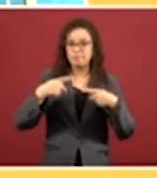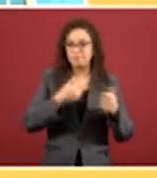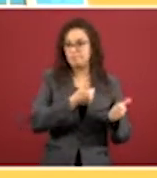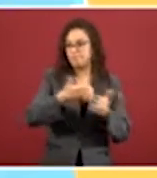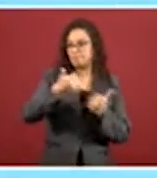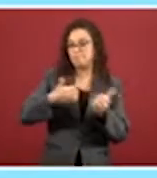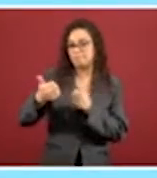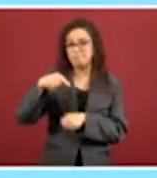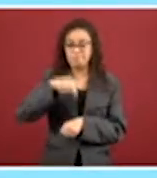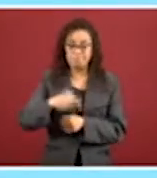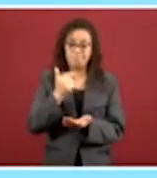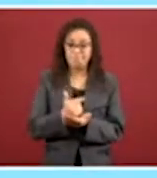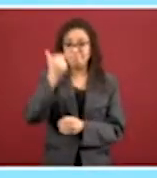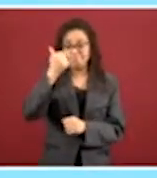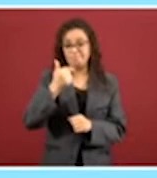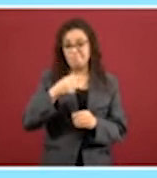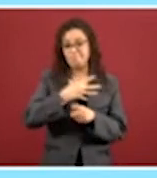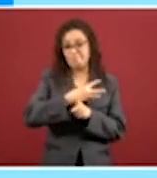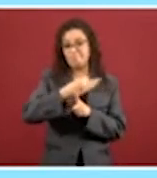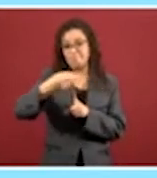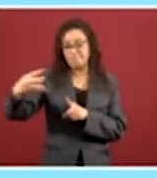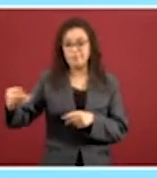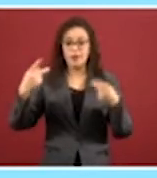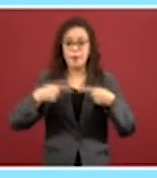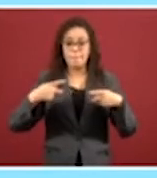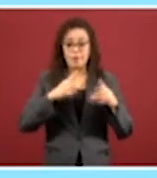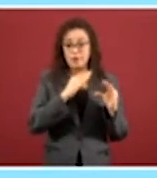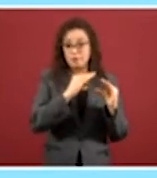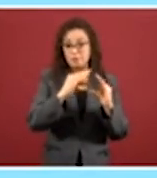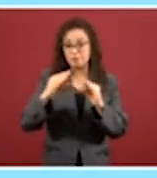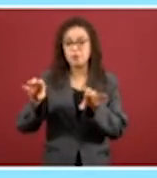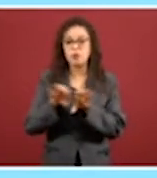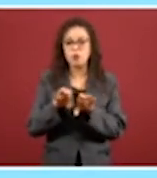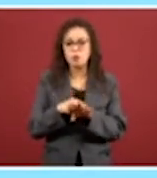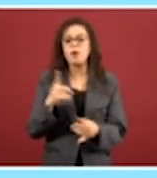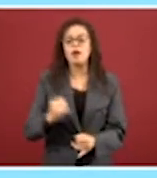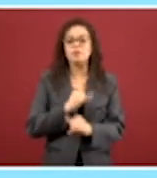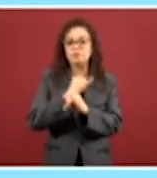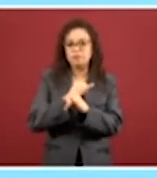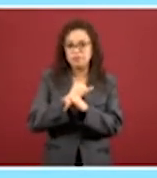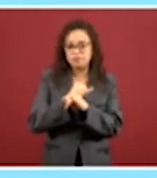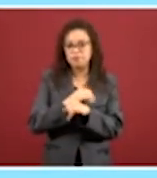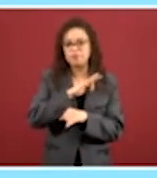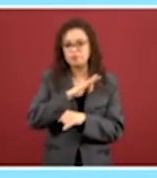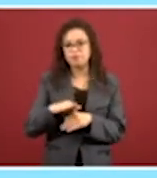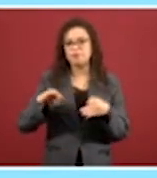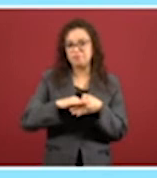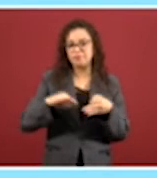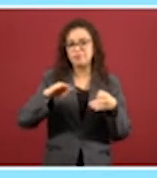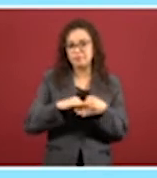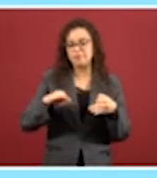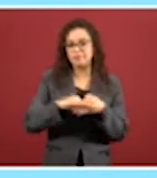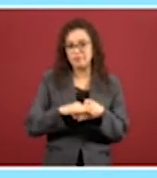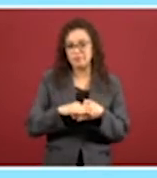pandemia, la capacitación del personal de salud se imparte con una plataforma de capacitación continua a través de contenidos